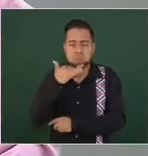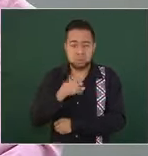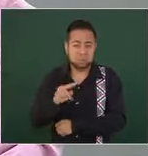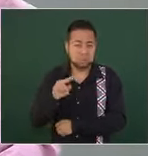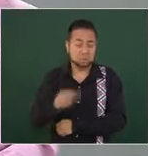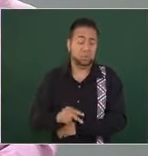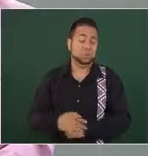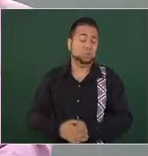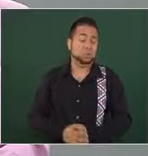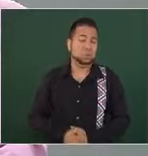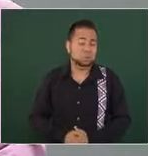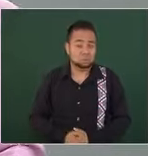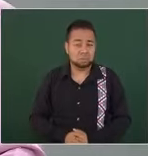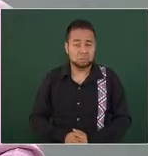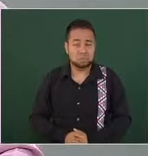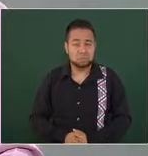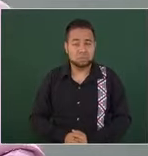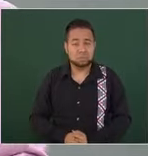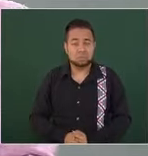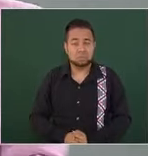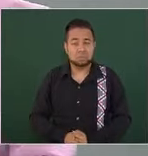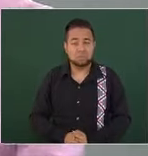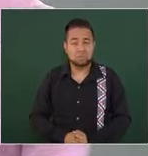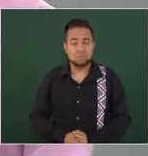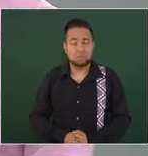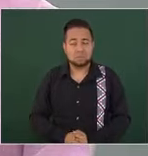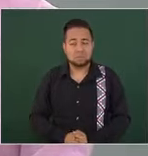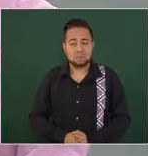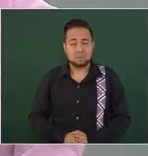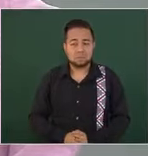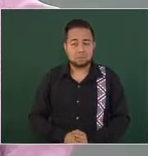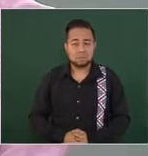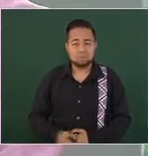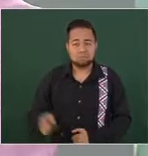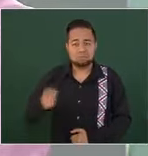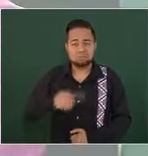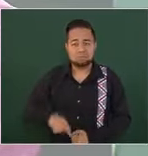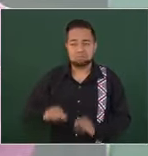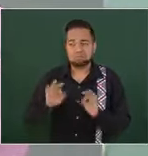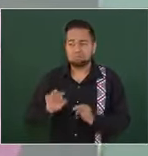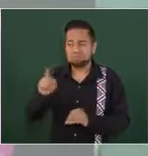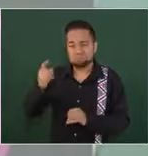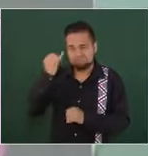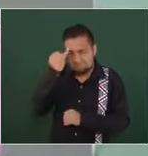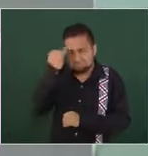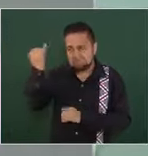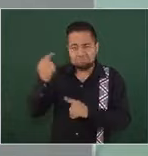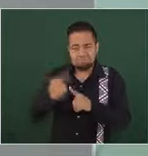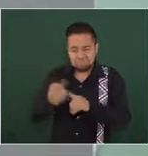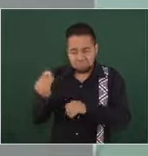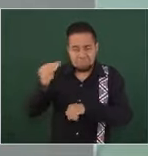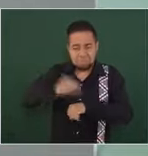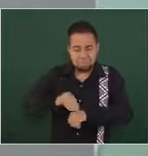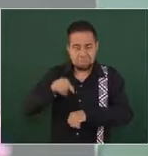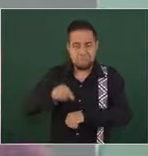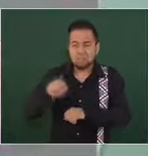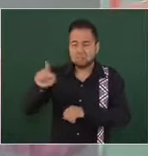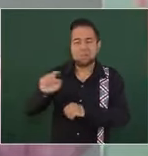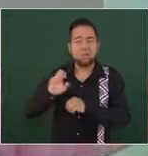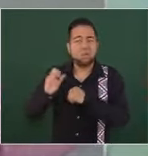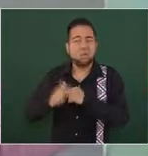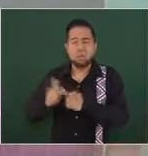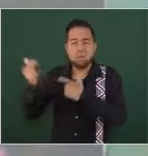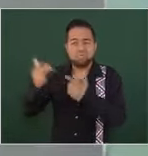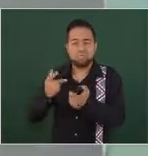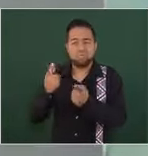los invasores europeos cuando